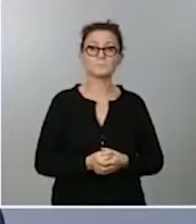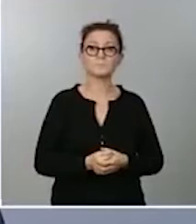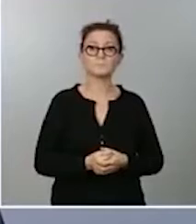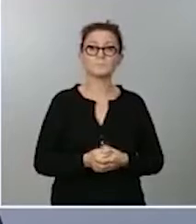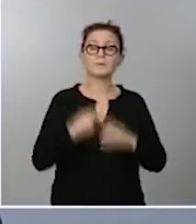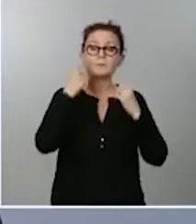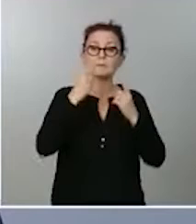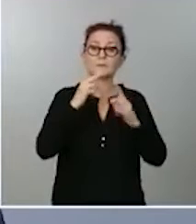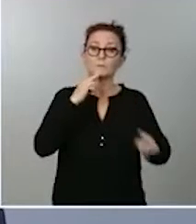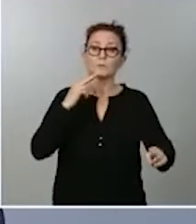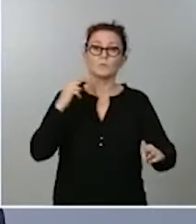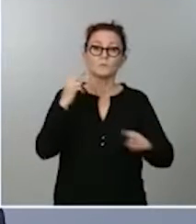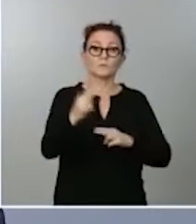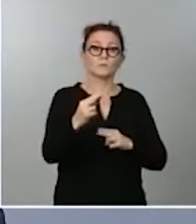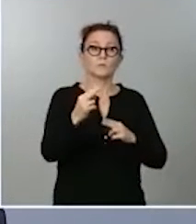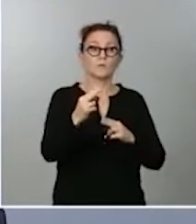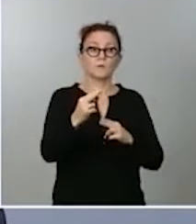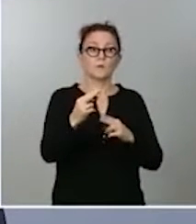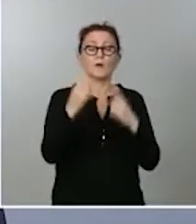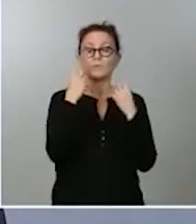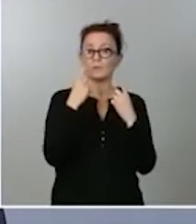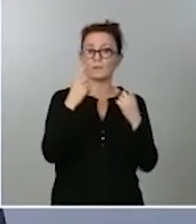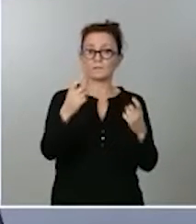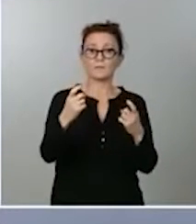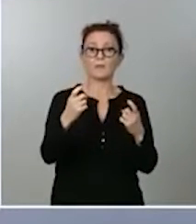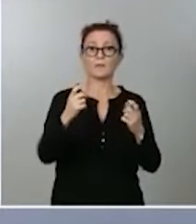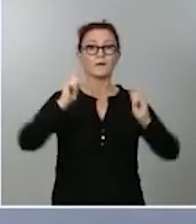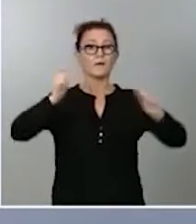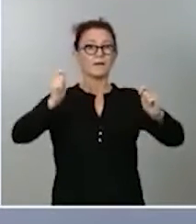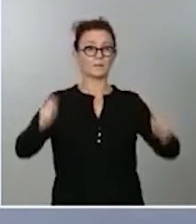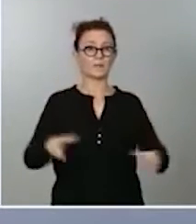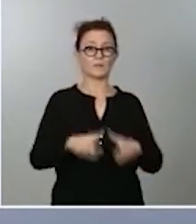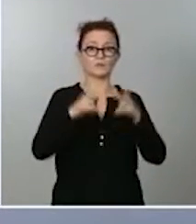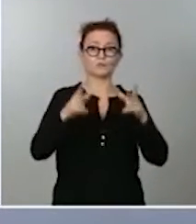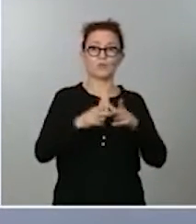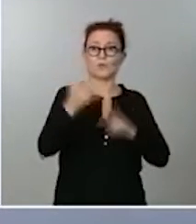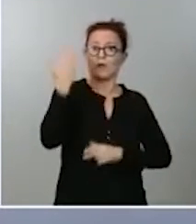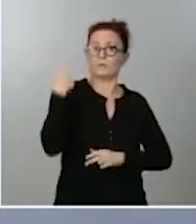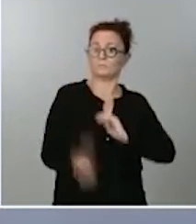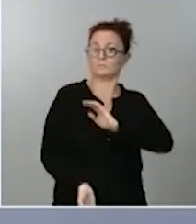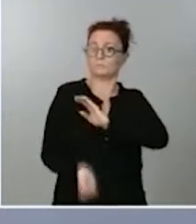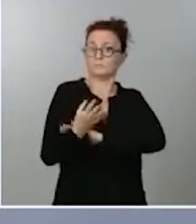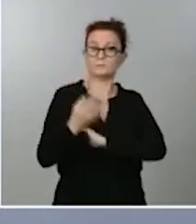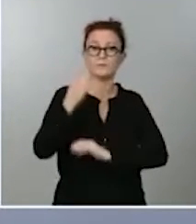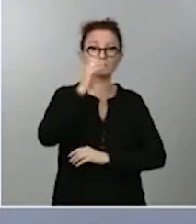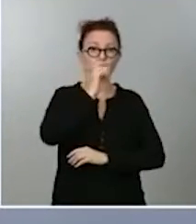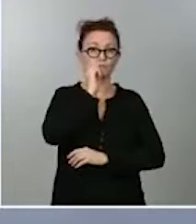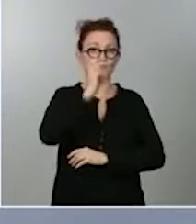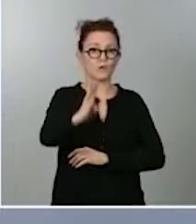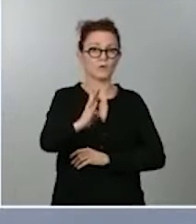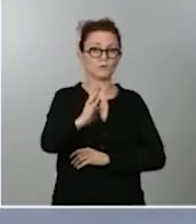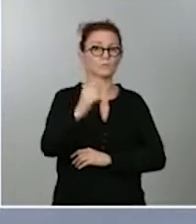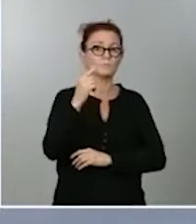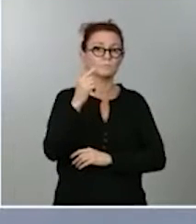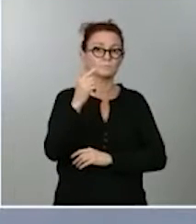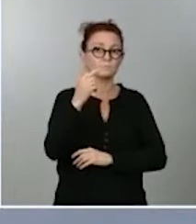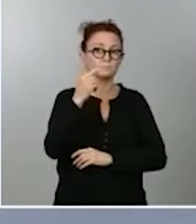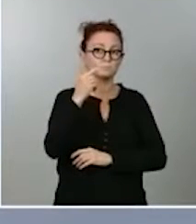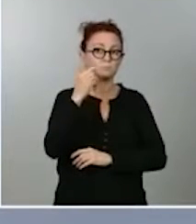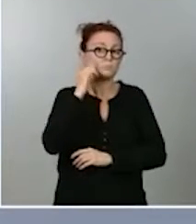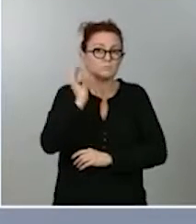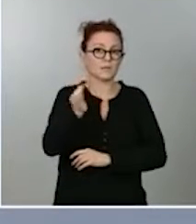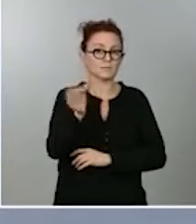necesidad, a una alarma social que se había generado durante los últimos años de manera justificada y a las